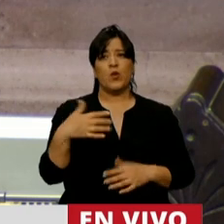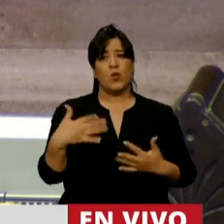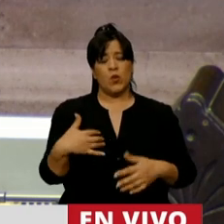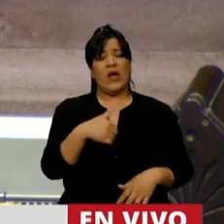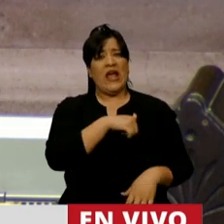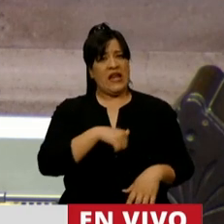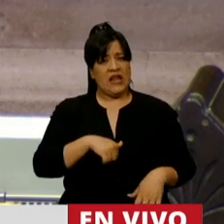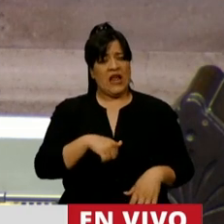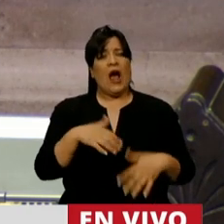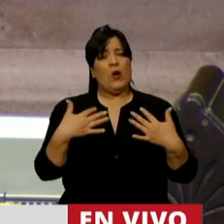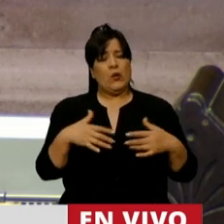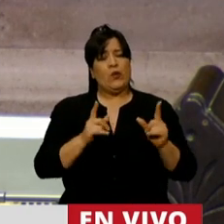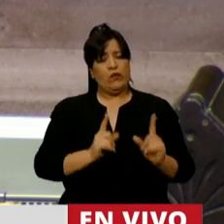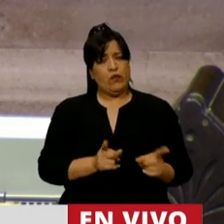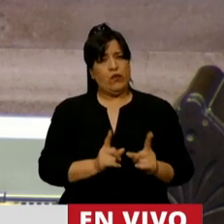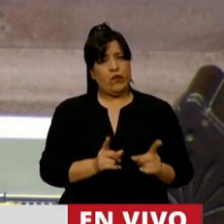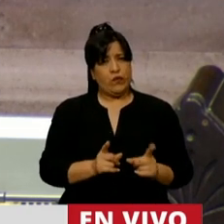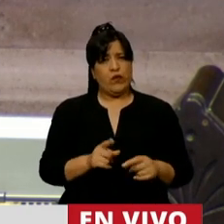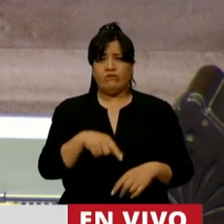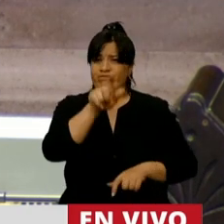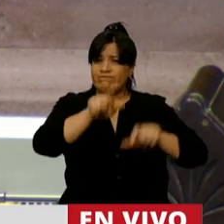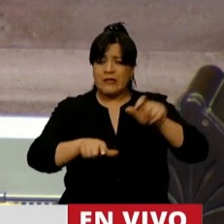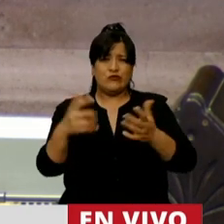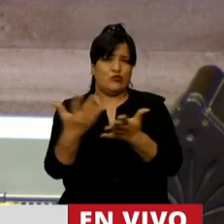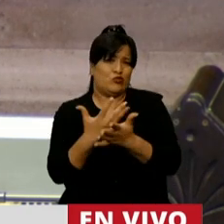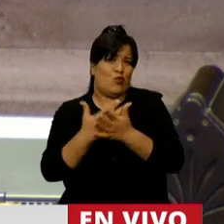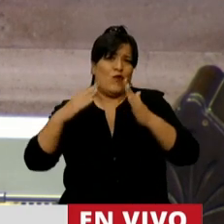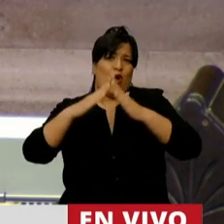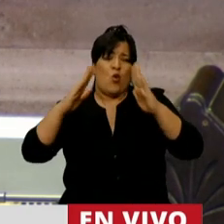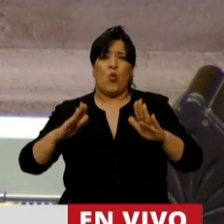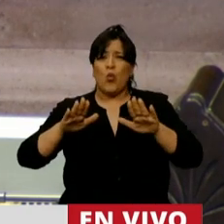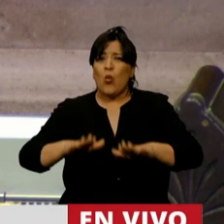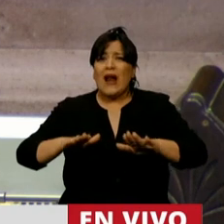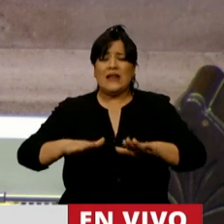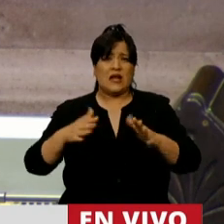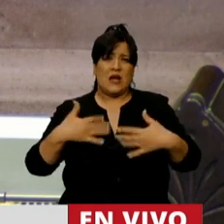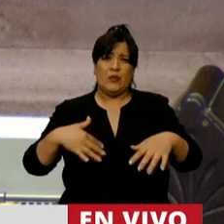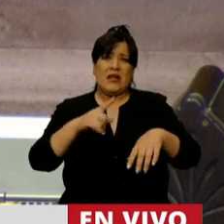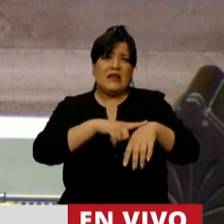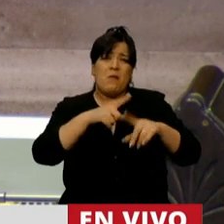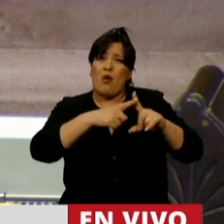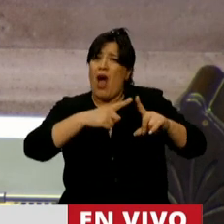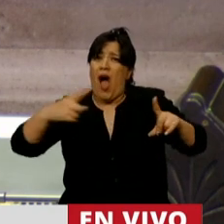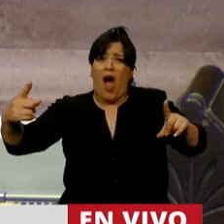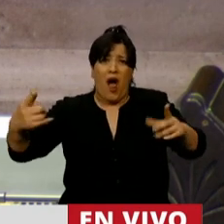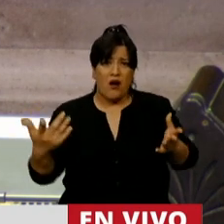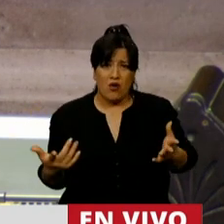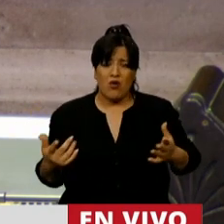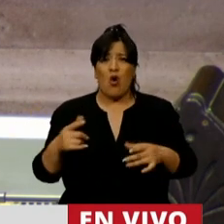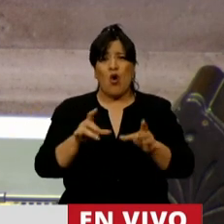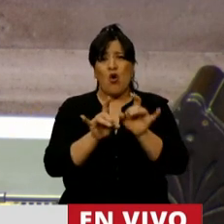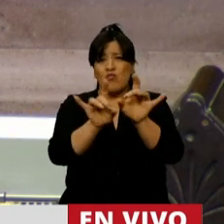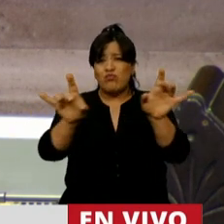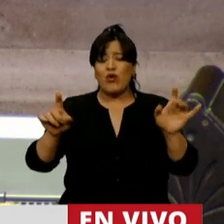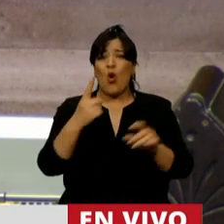abiertas, con los argentinos sufriendo la cuarentena más larga del mundo y con cifras de contagios